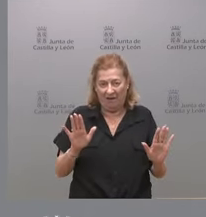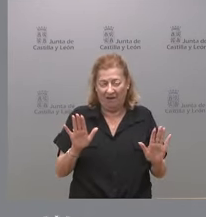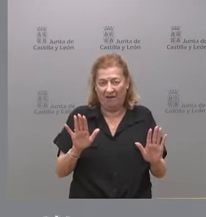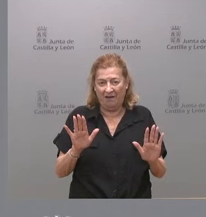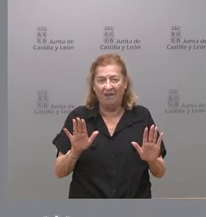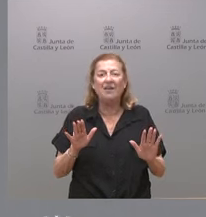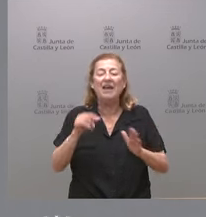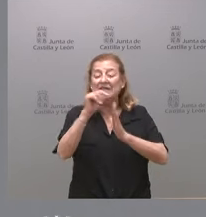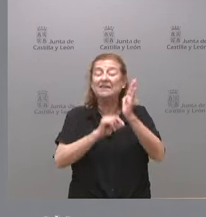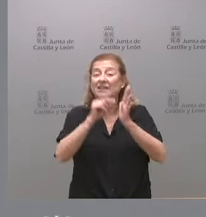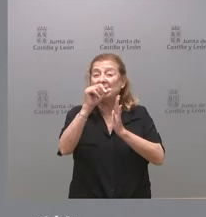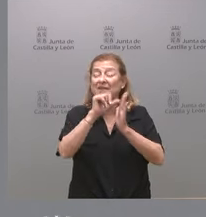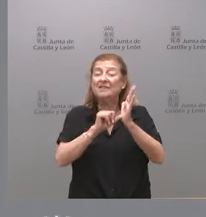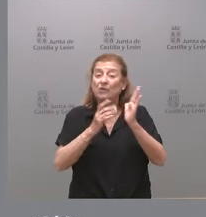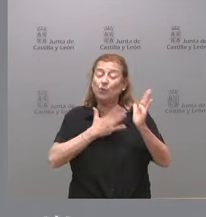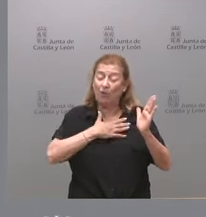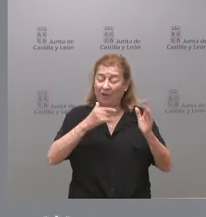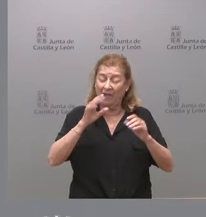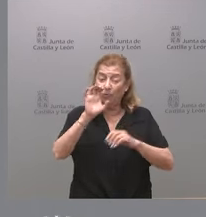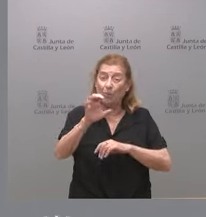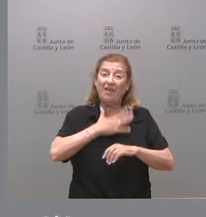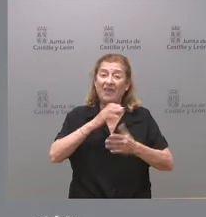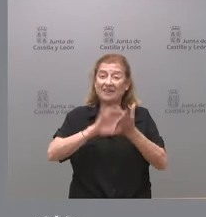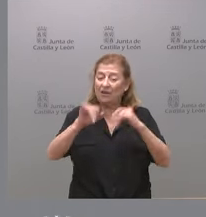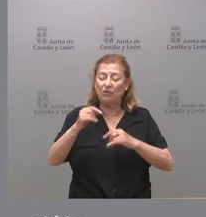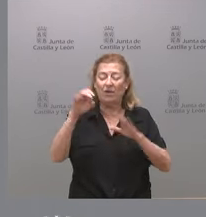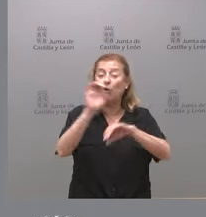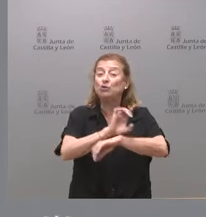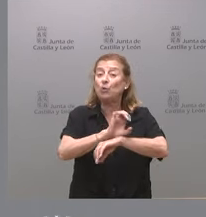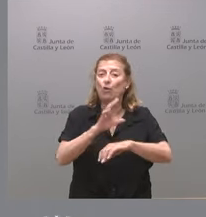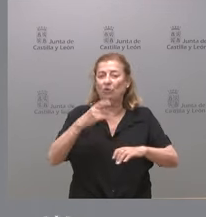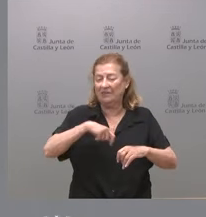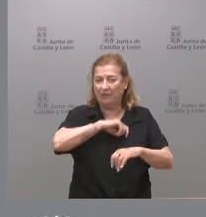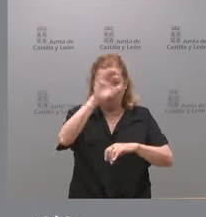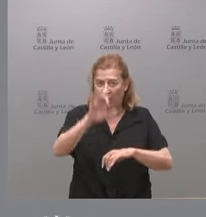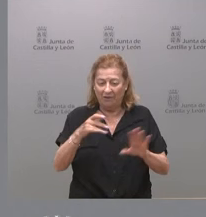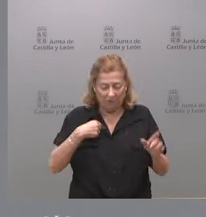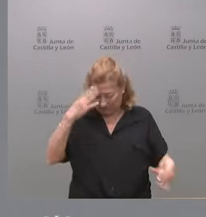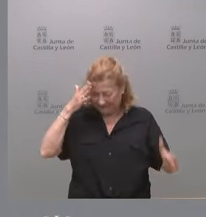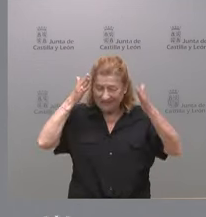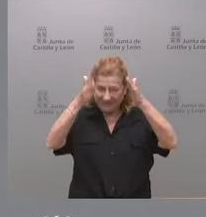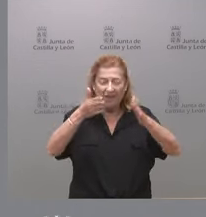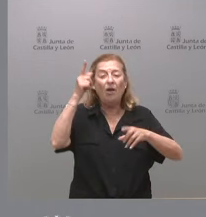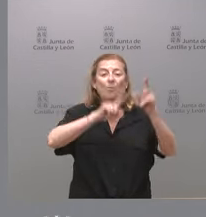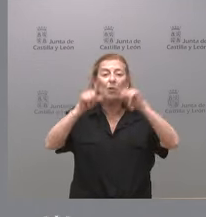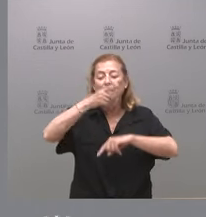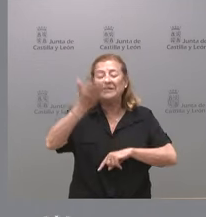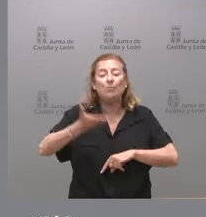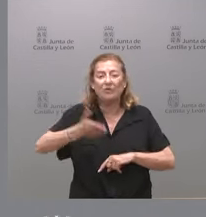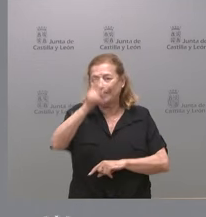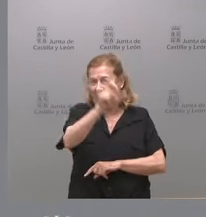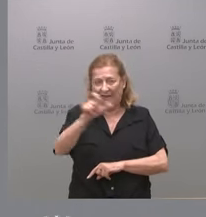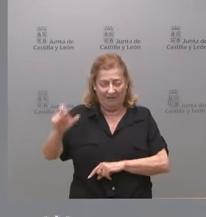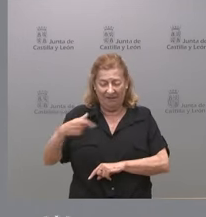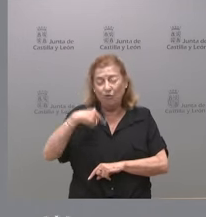el Estatuto de Autonomía de Castilla y León y es la Constitución Española y centrarnos en los problemas importantes de la gente yo